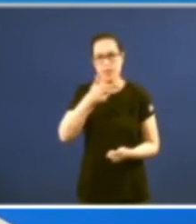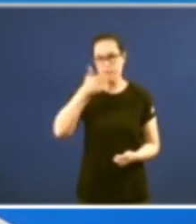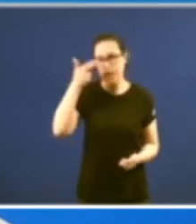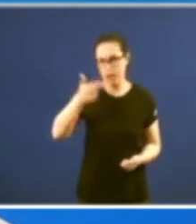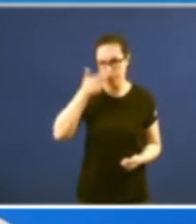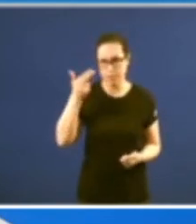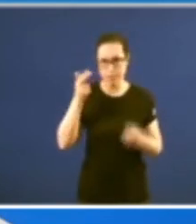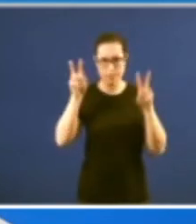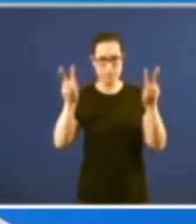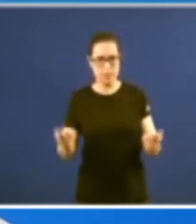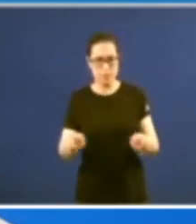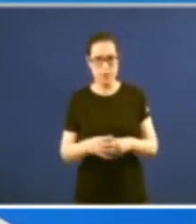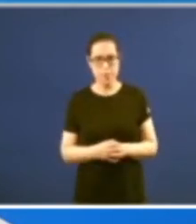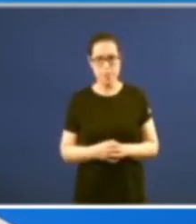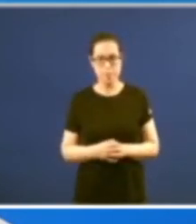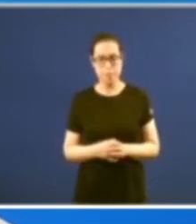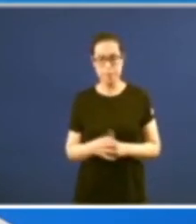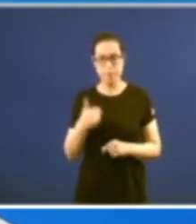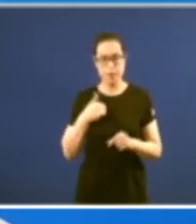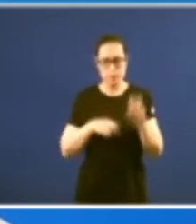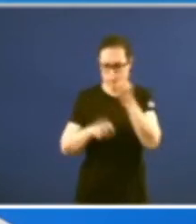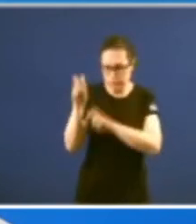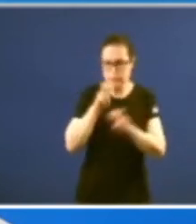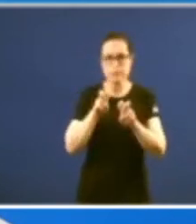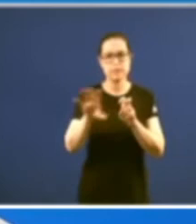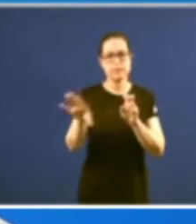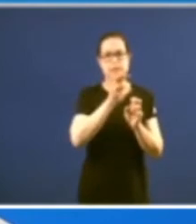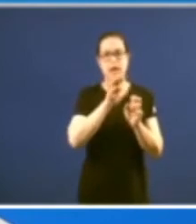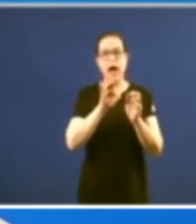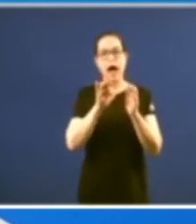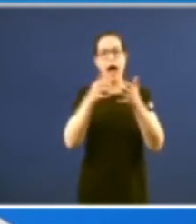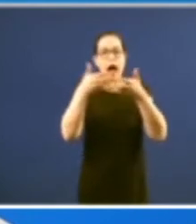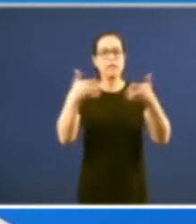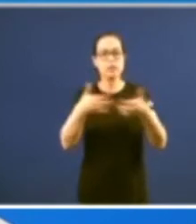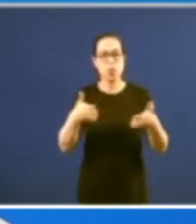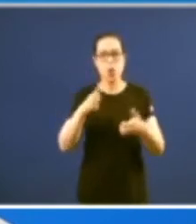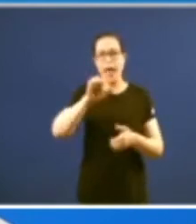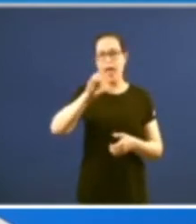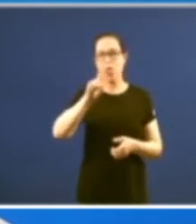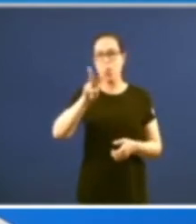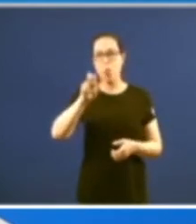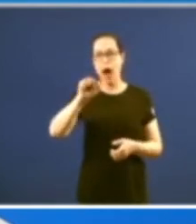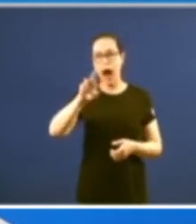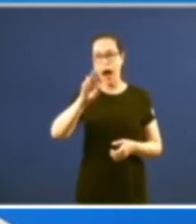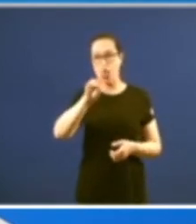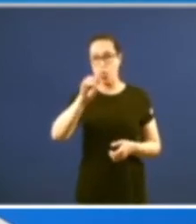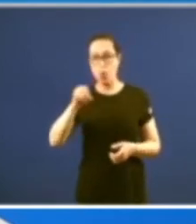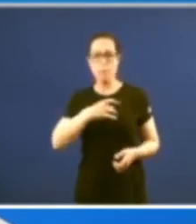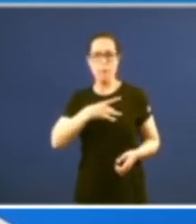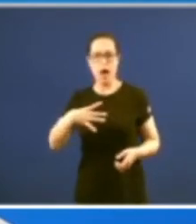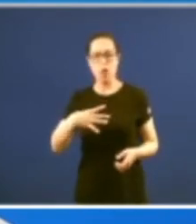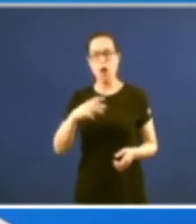e topei un artigo de Eduardo Blanco Amor que se titula tema de urgencia